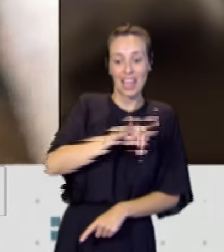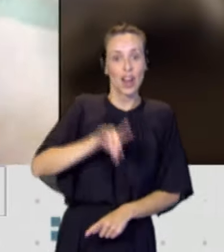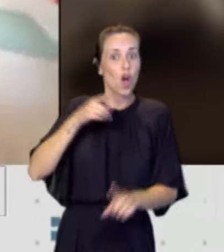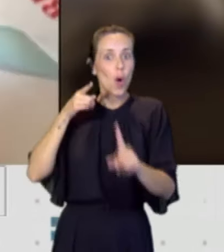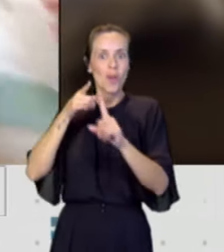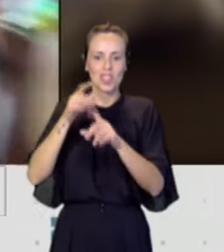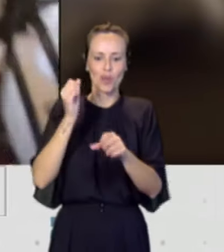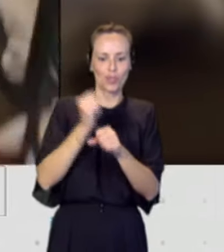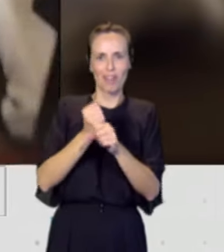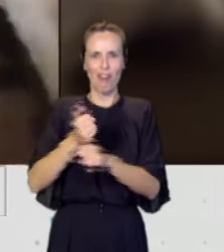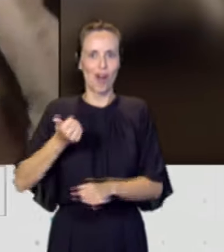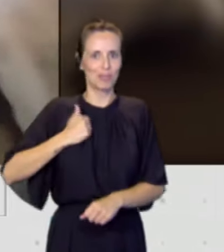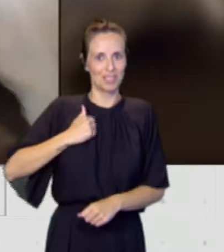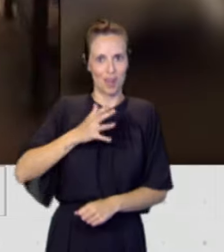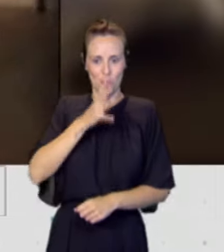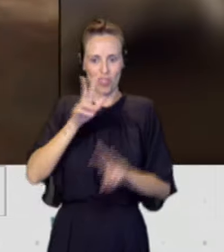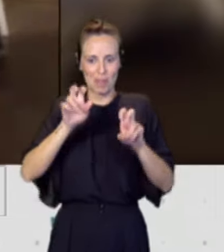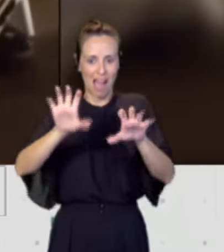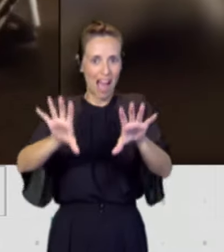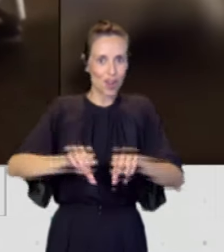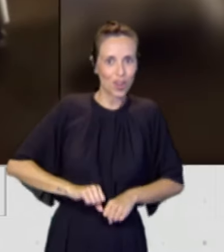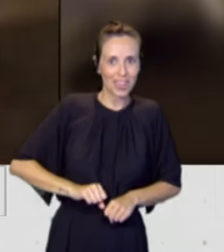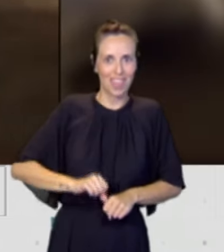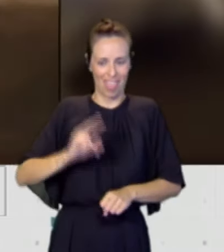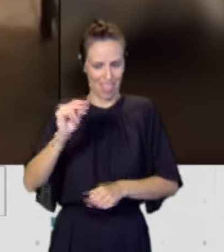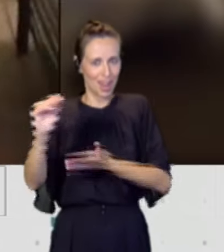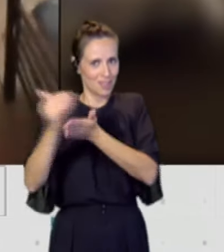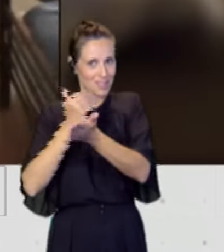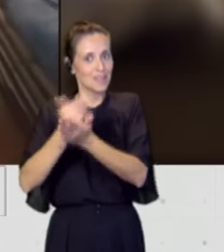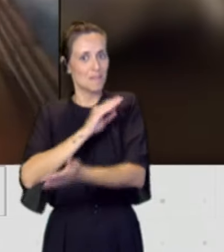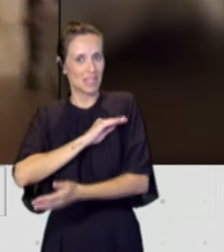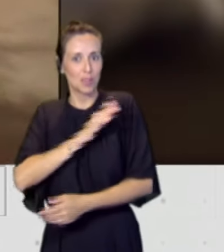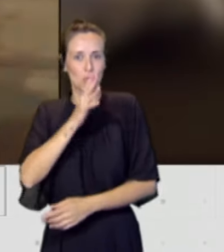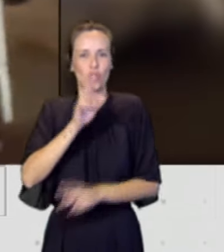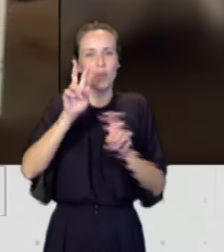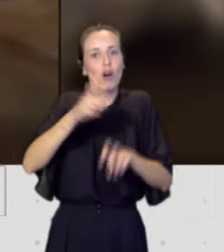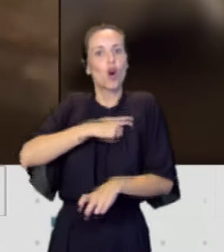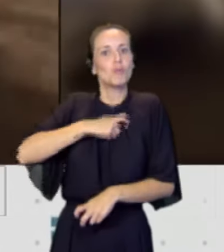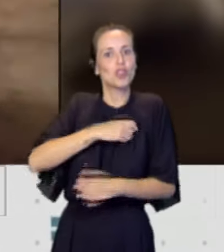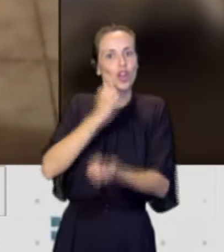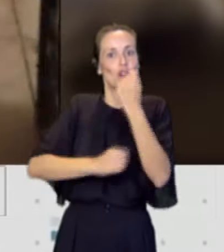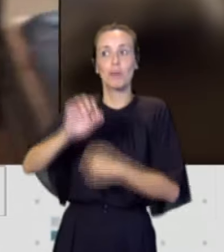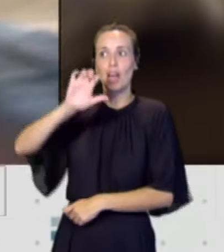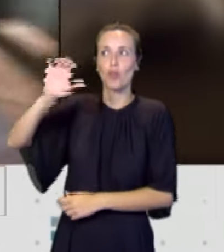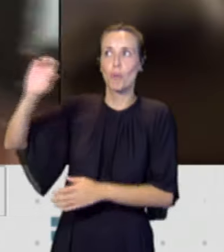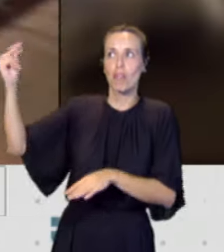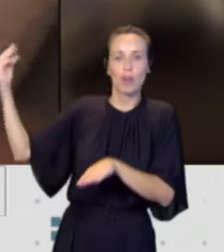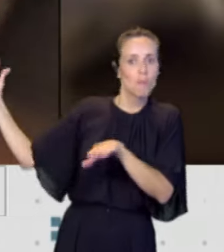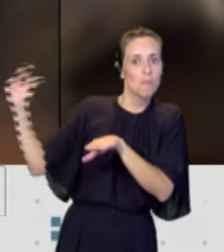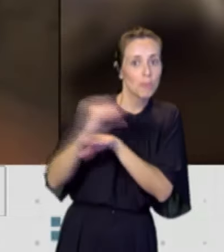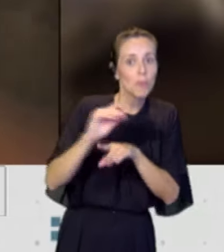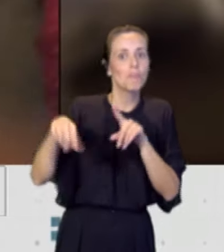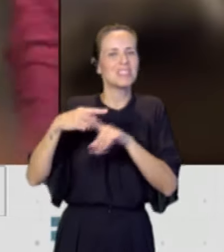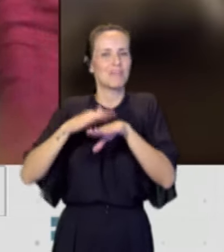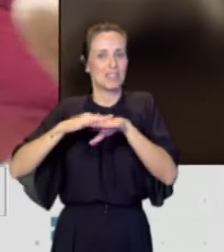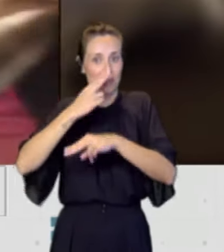un nicho de empleo, se mueve mucho dinero de la Comisión Económica Europea, de las administraciones públicas, y esto requiere